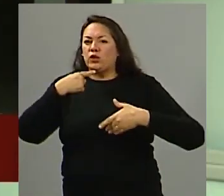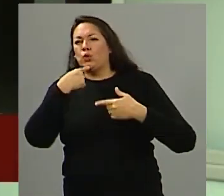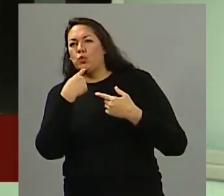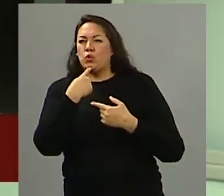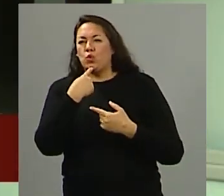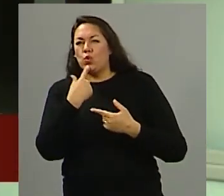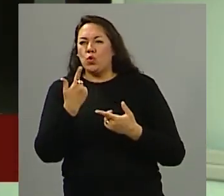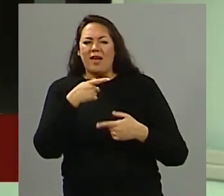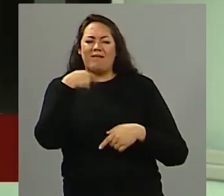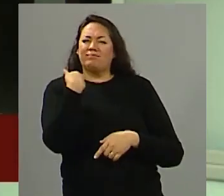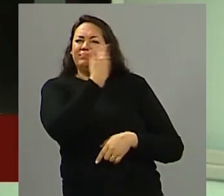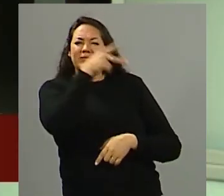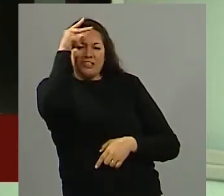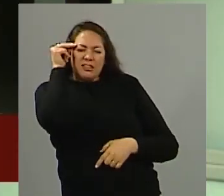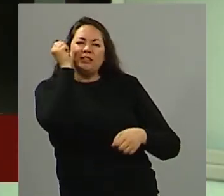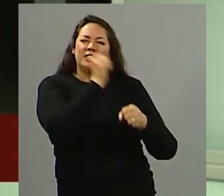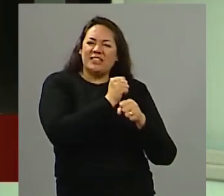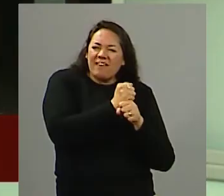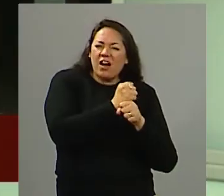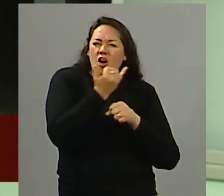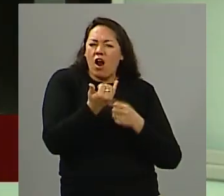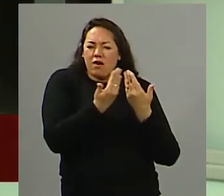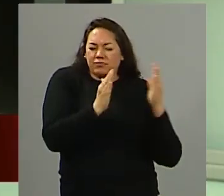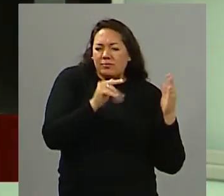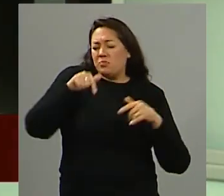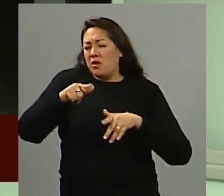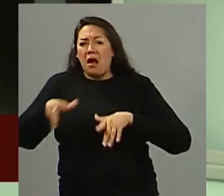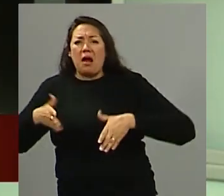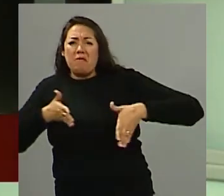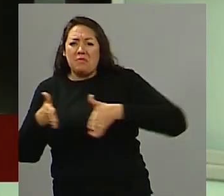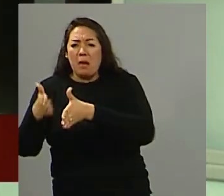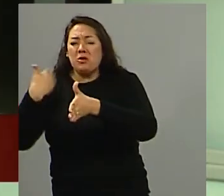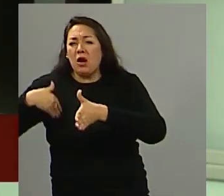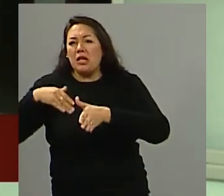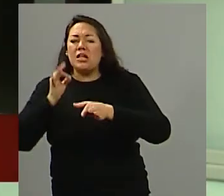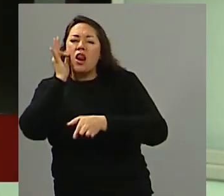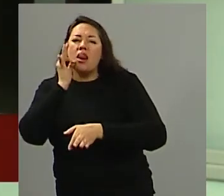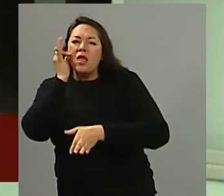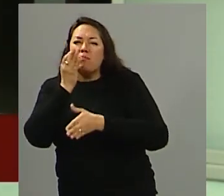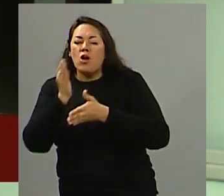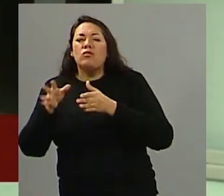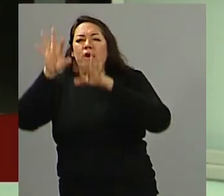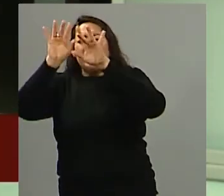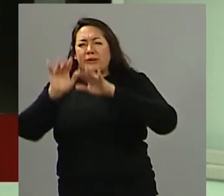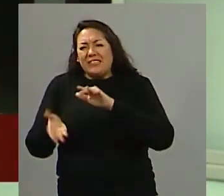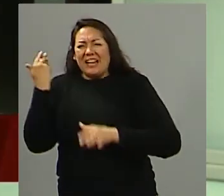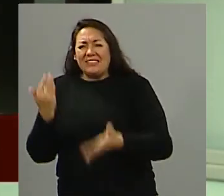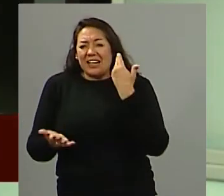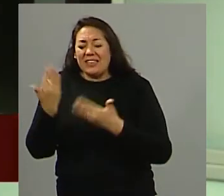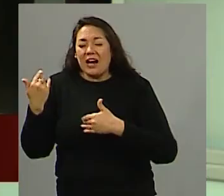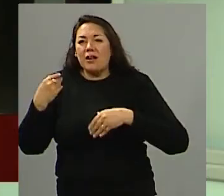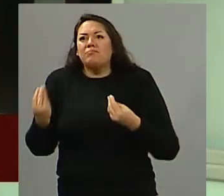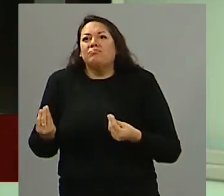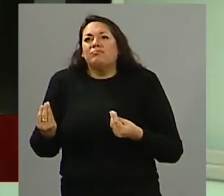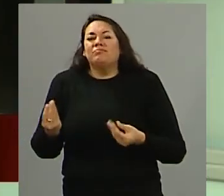si del lado chileno realmente tenían voluntad de abrir porque del lado argentino estaba todo limpio el camino pero del lado chileno estaba complicado pero más allá de eso también hay una realidad